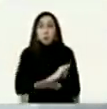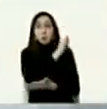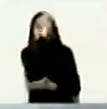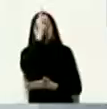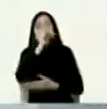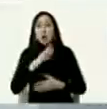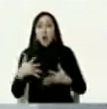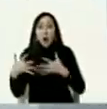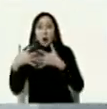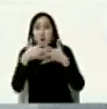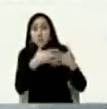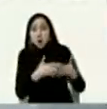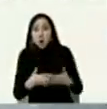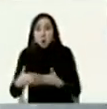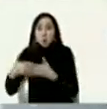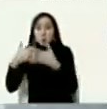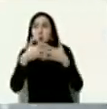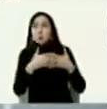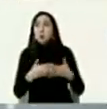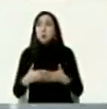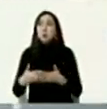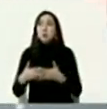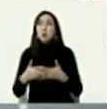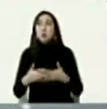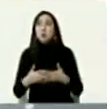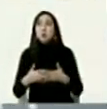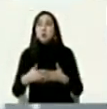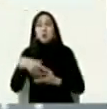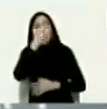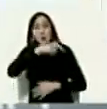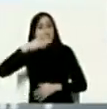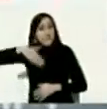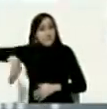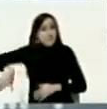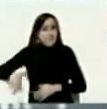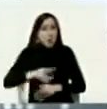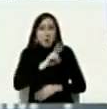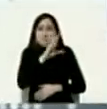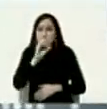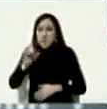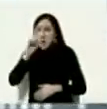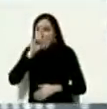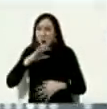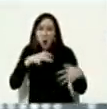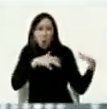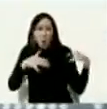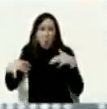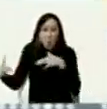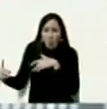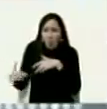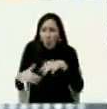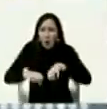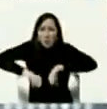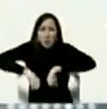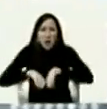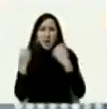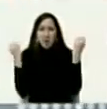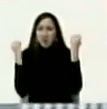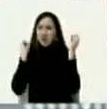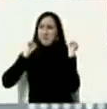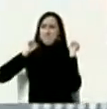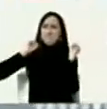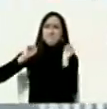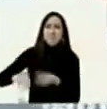Unidos ahí está el pueblo de Afganistán sometido a 20 años de guerra destruido abandonado